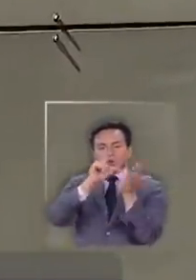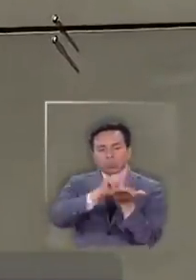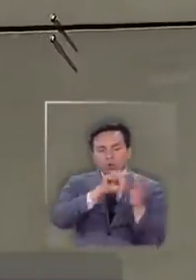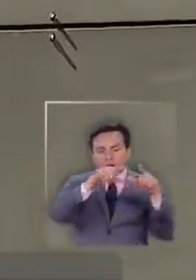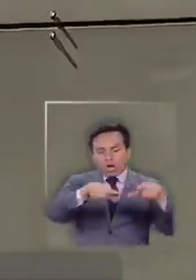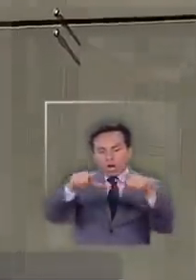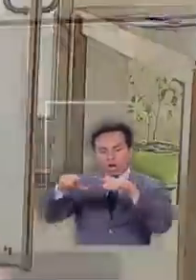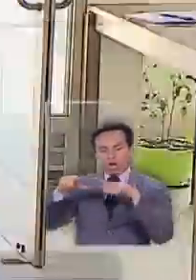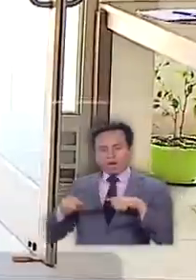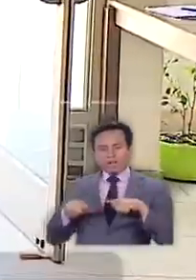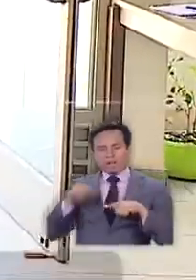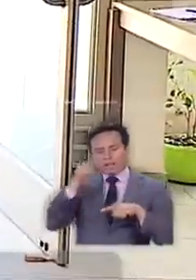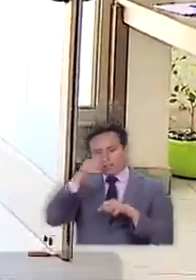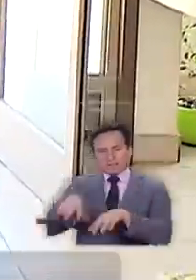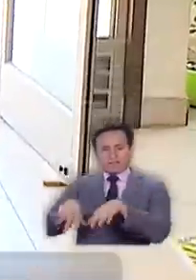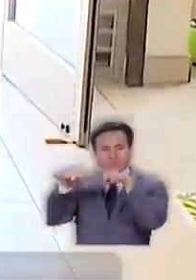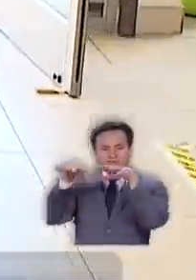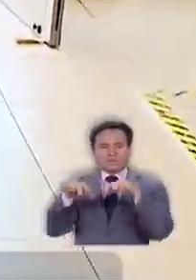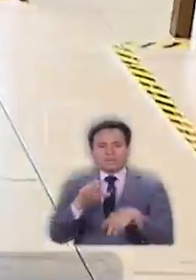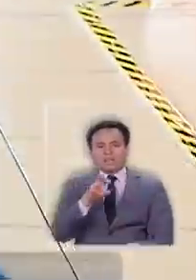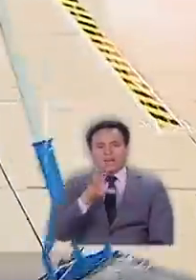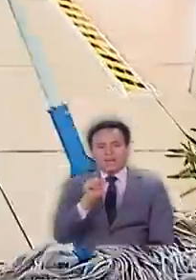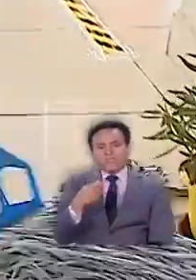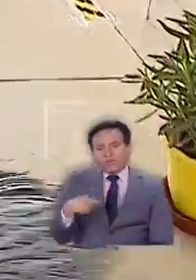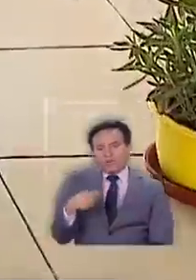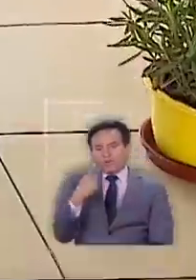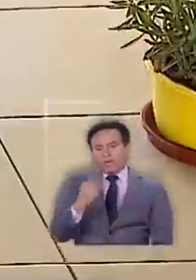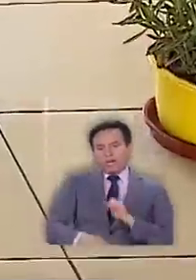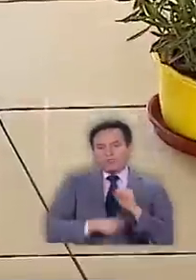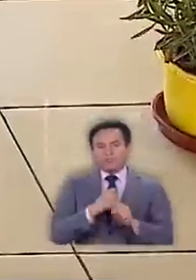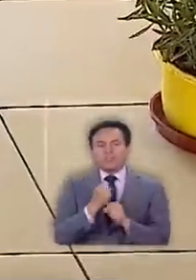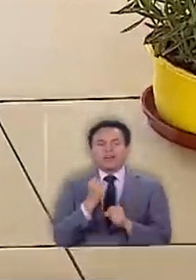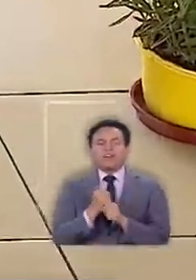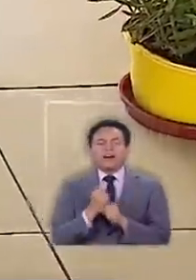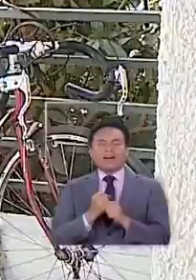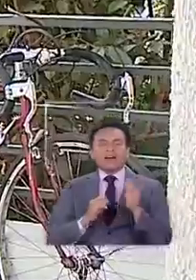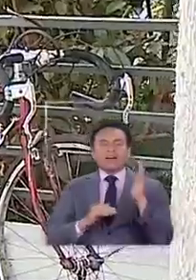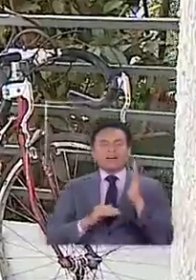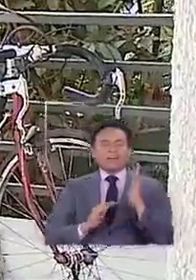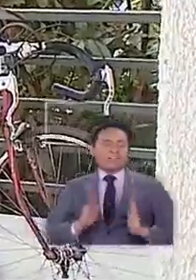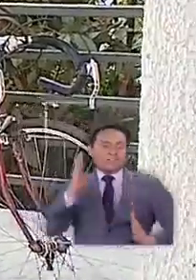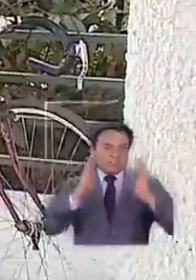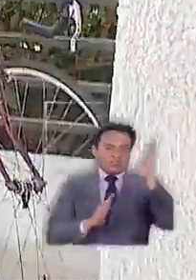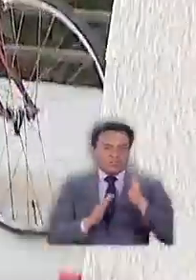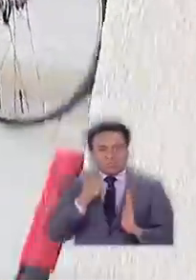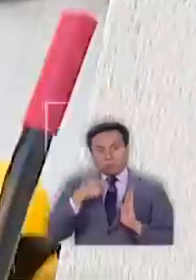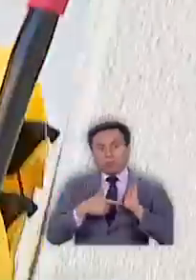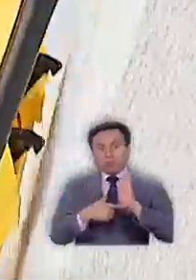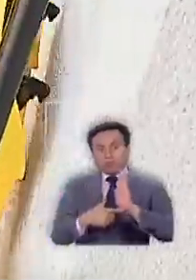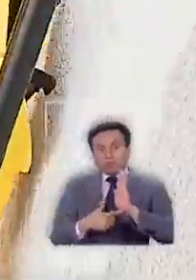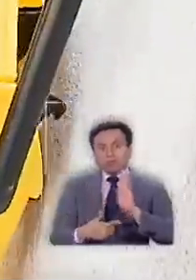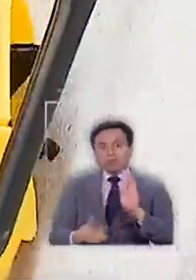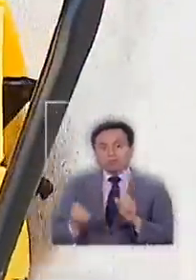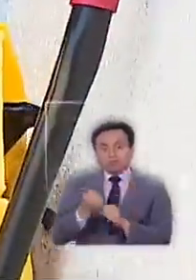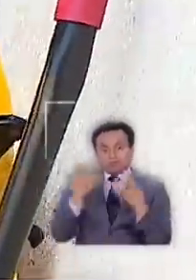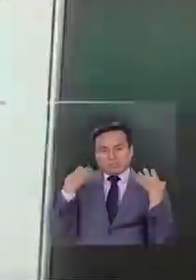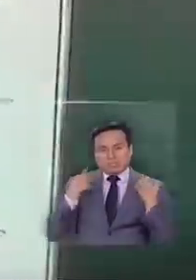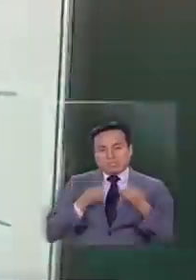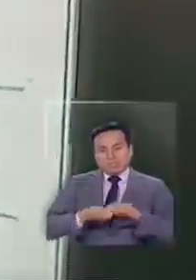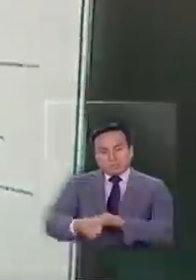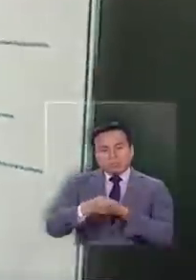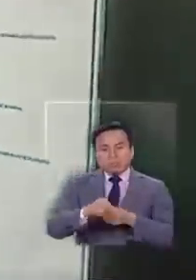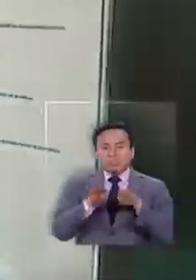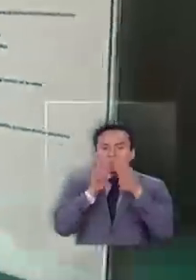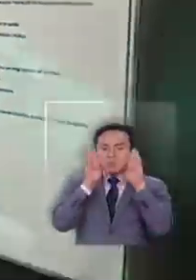los desechos. Clara lo valora trabaja hace un año en este edificio hay propuestas ciudadanas para cubrir el turno de limpieza y